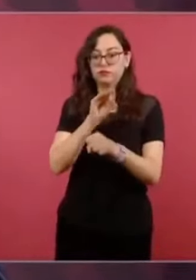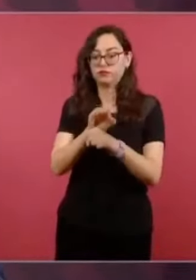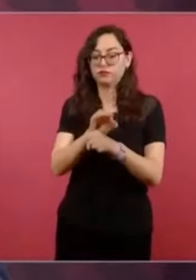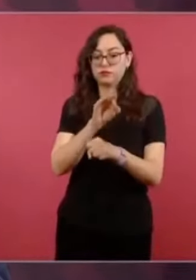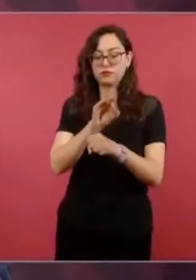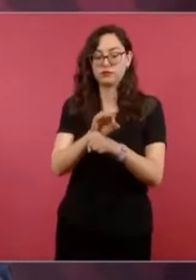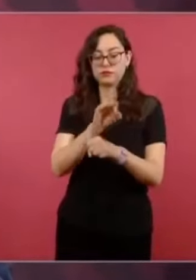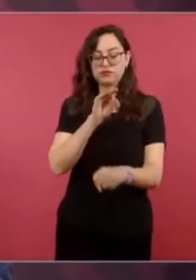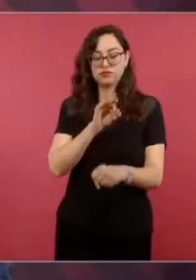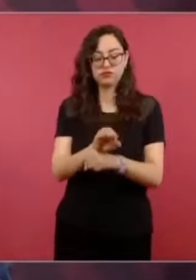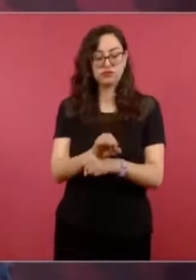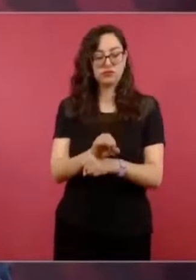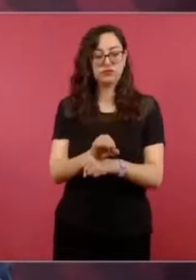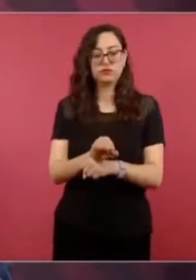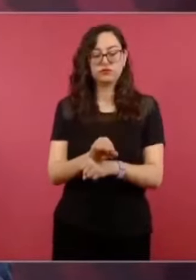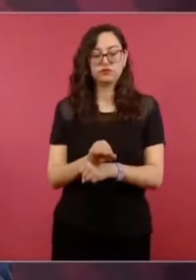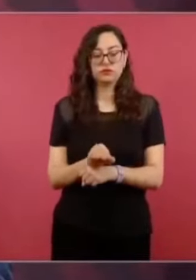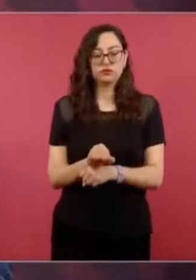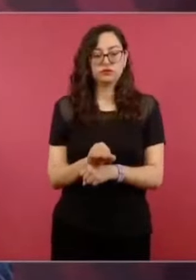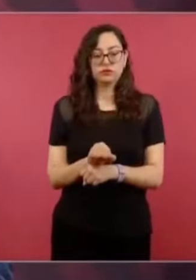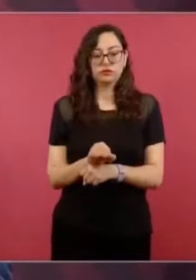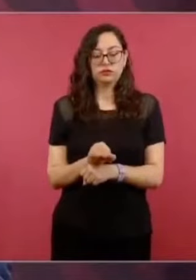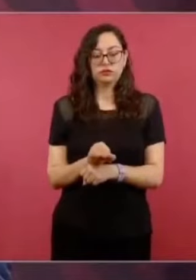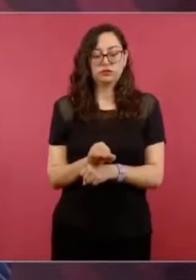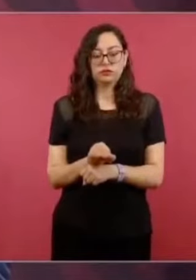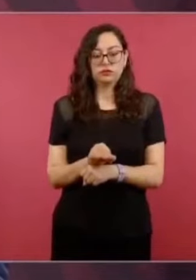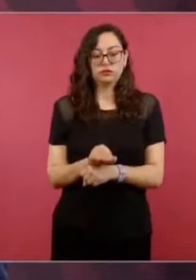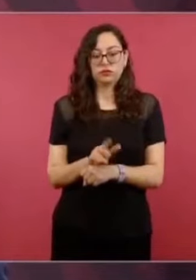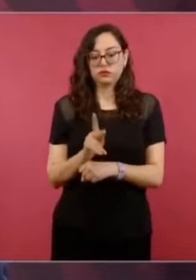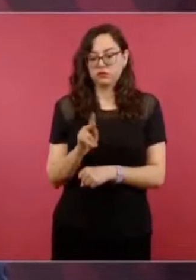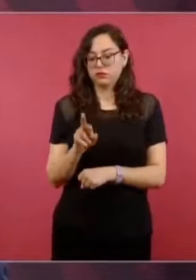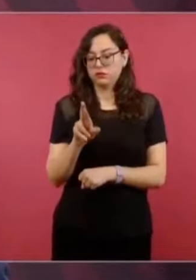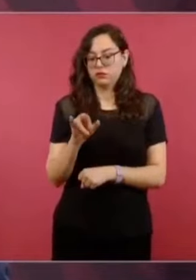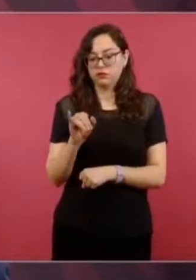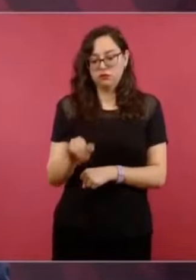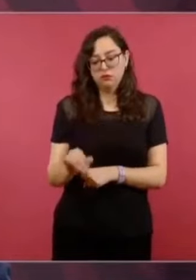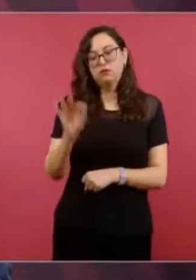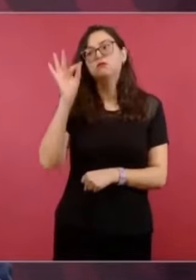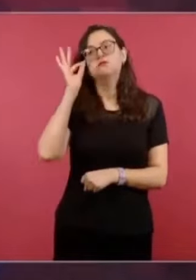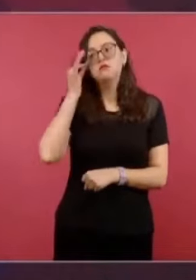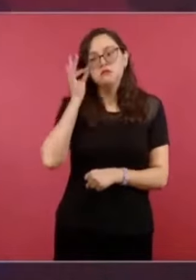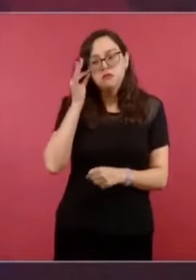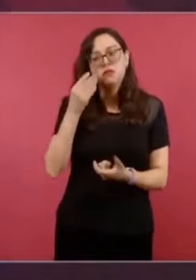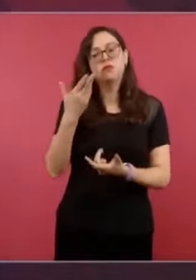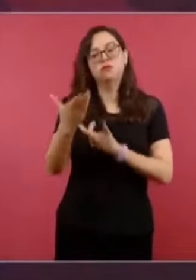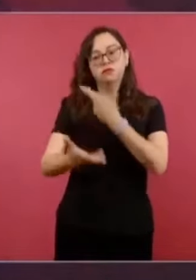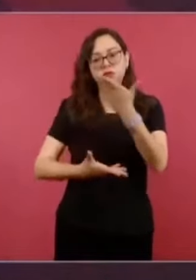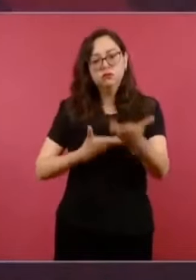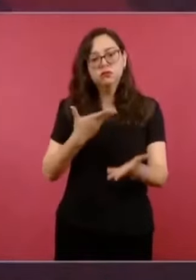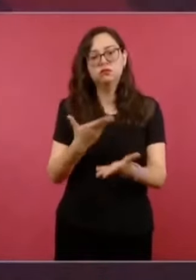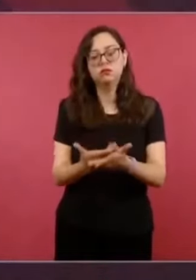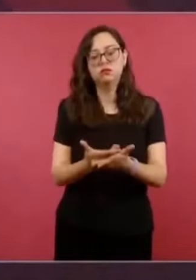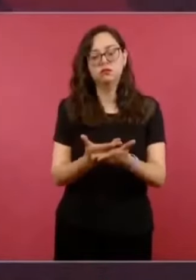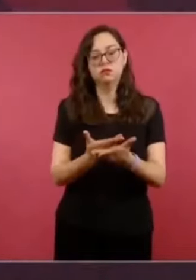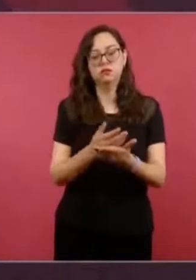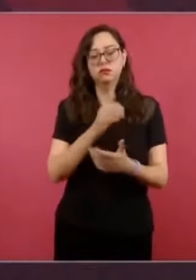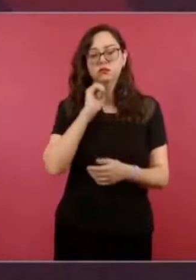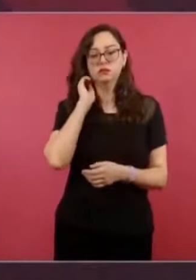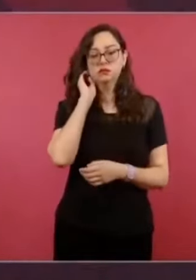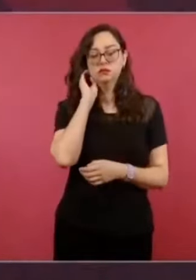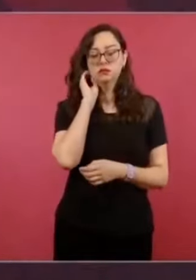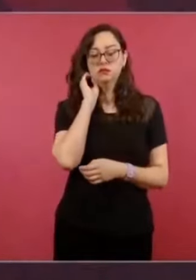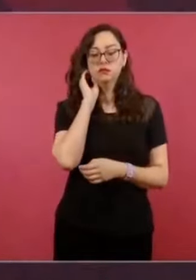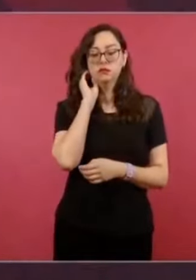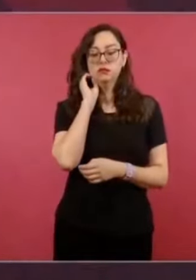al servicio del PRI en aquel entonces,